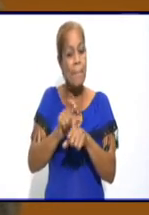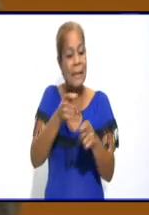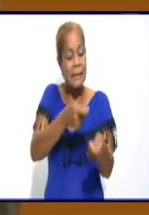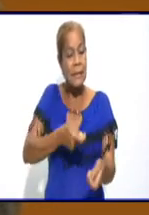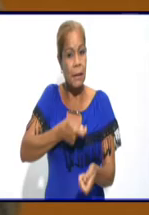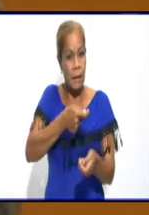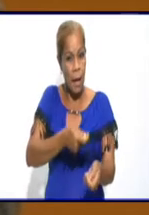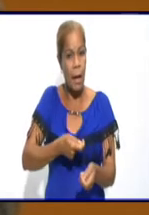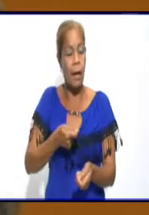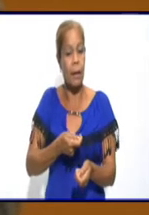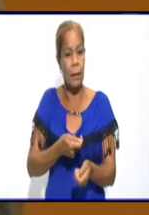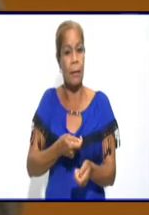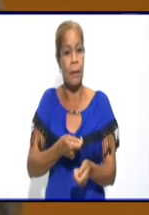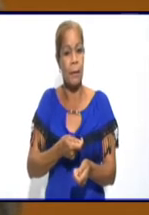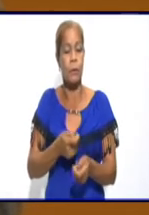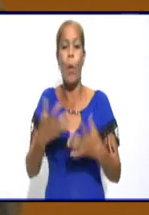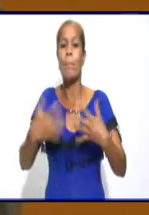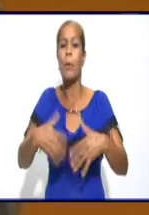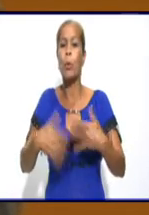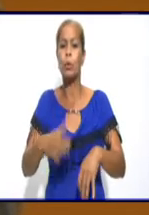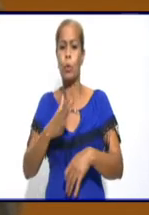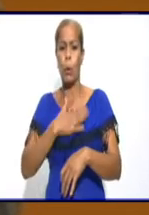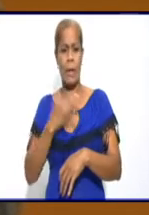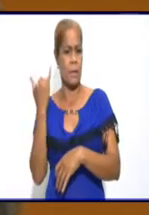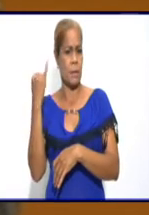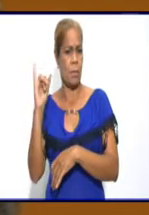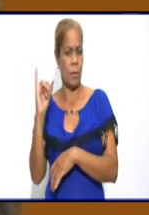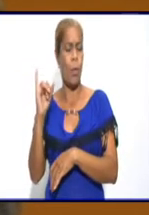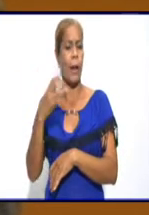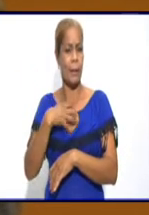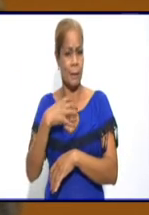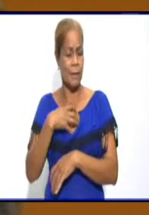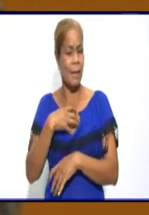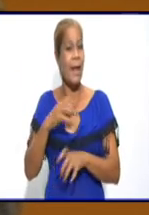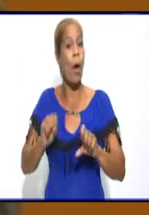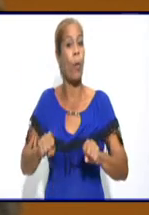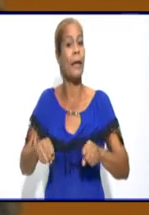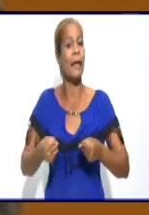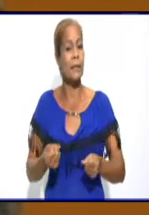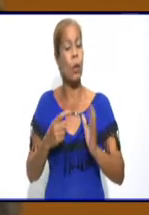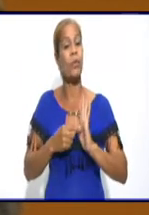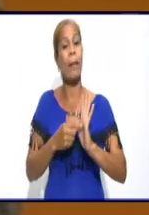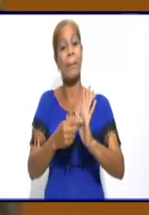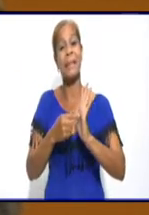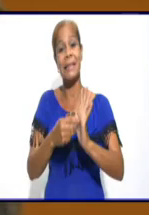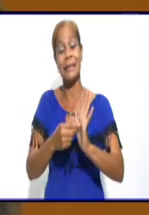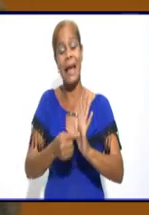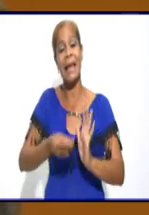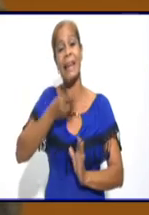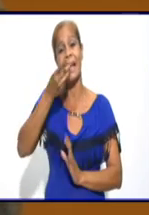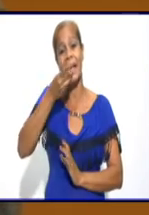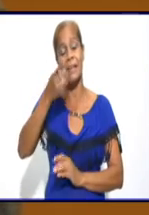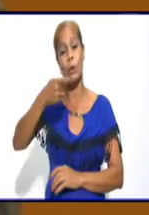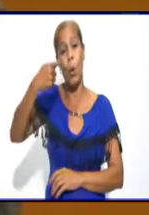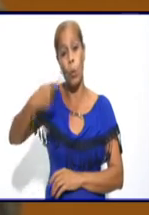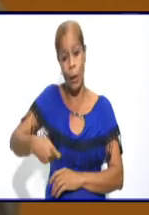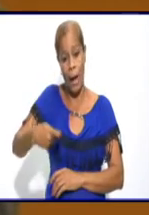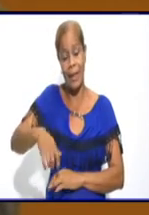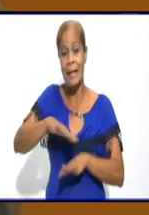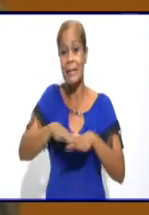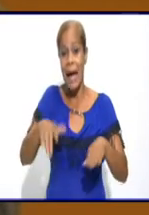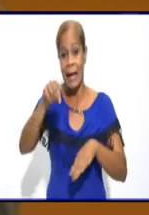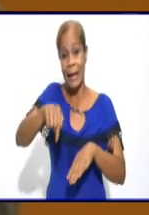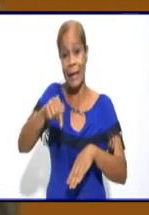tenedores de ganado sin tierra, productores individuales que también tienen la obligación de presentar su declaración jurada ya en este momento